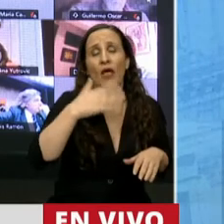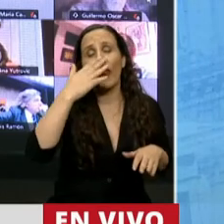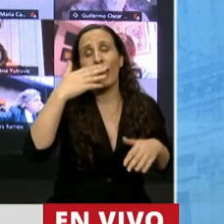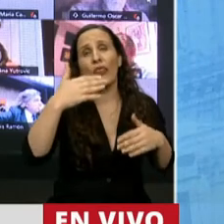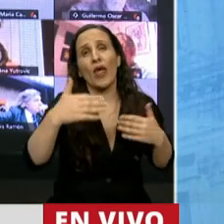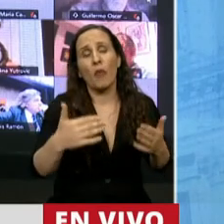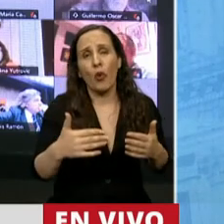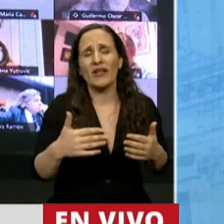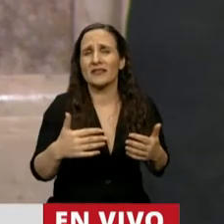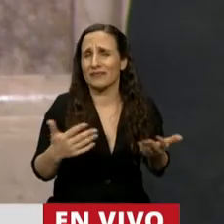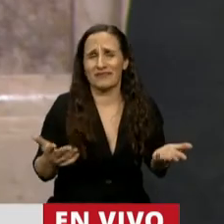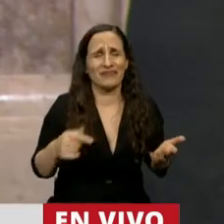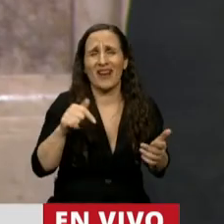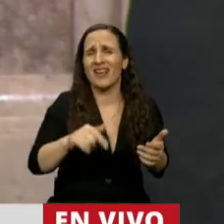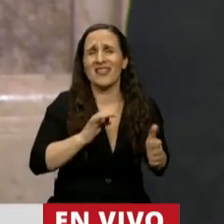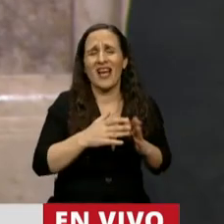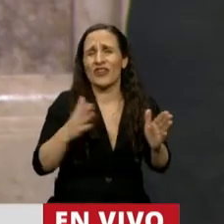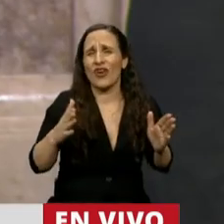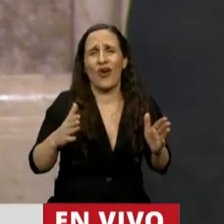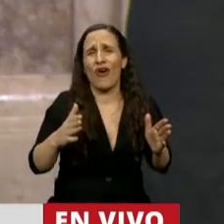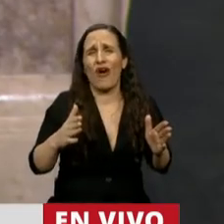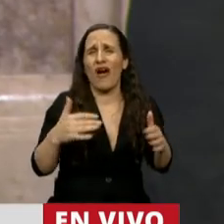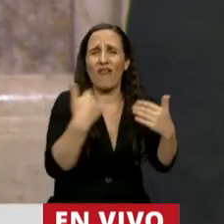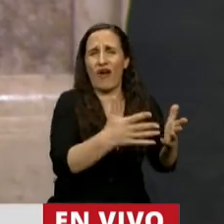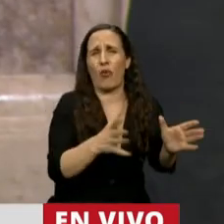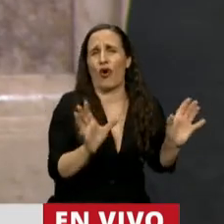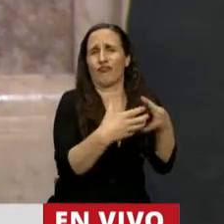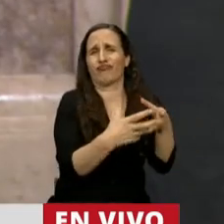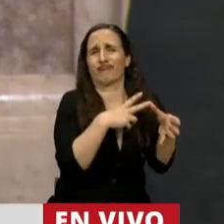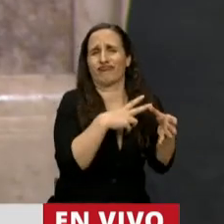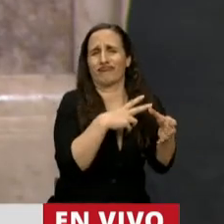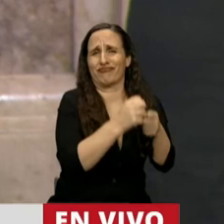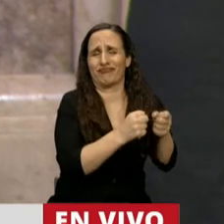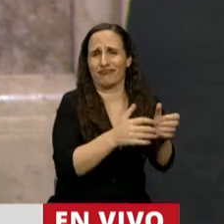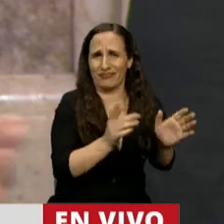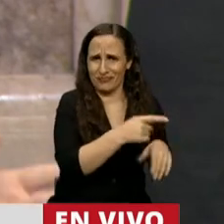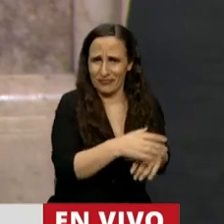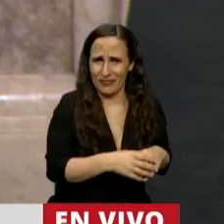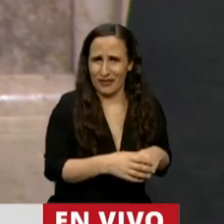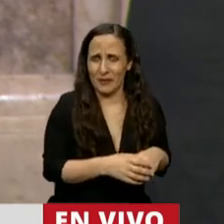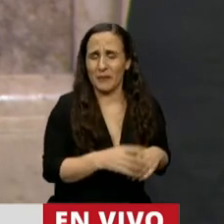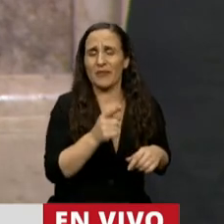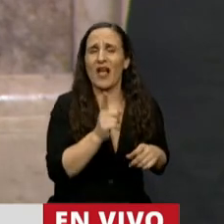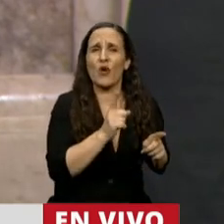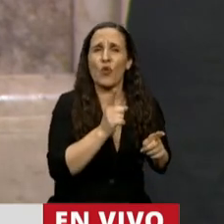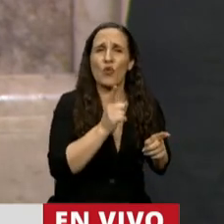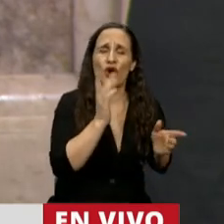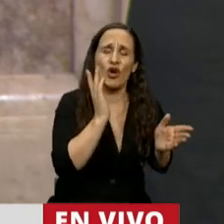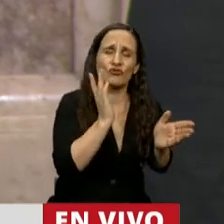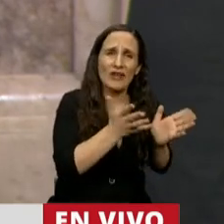Después, absolutamente todo fue para los grandes grupos económicos, presidente. Entonces, digo, mientras unos reprimían